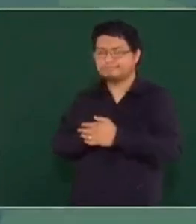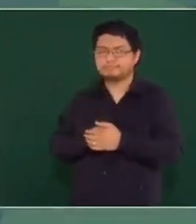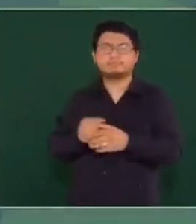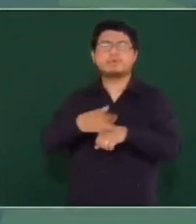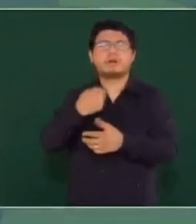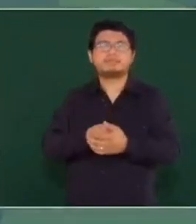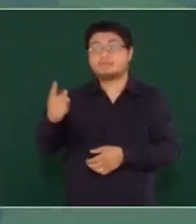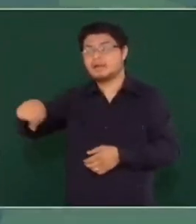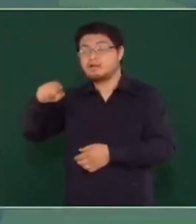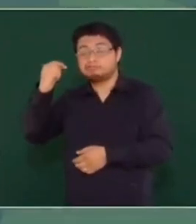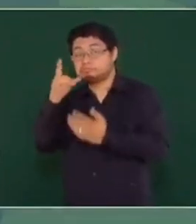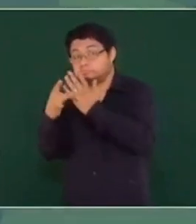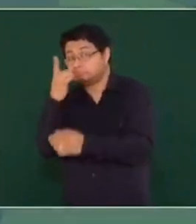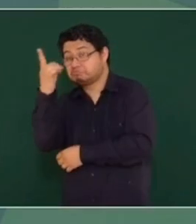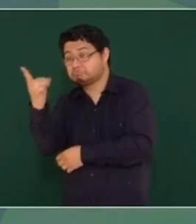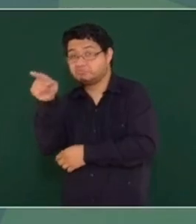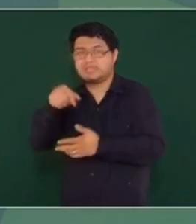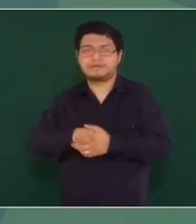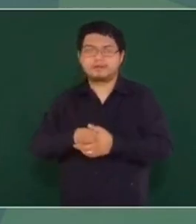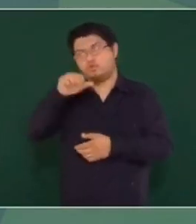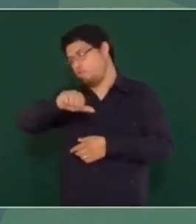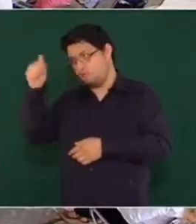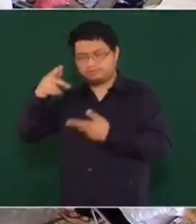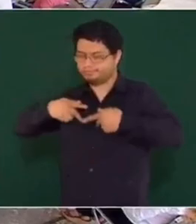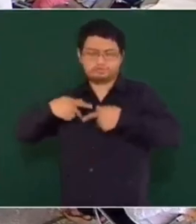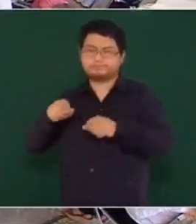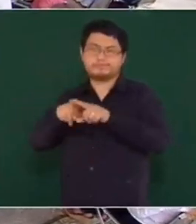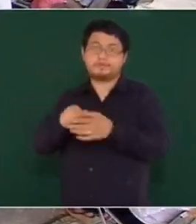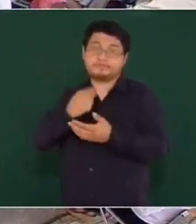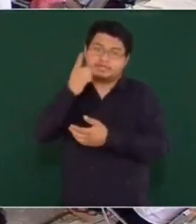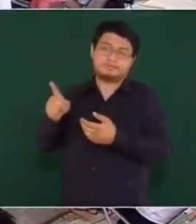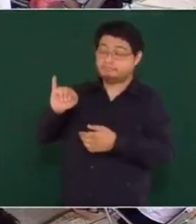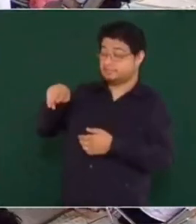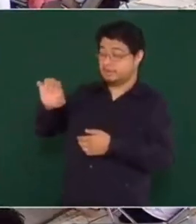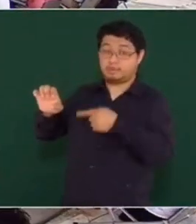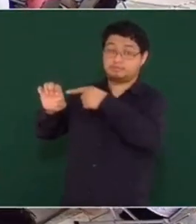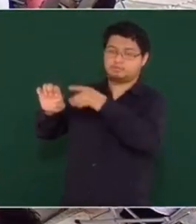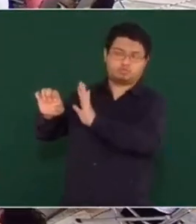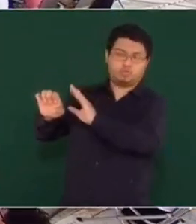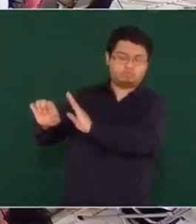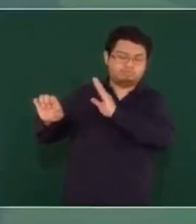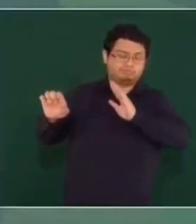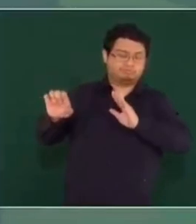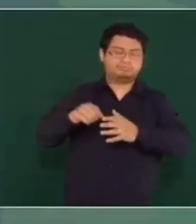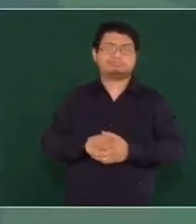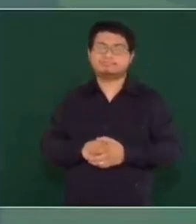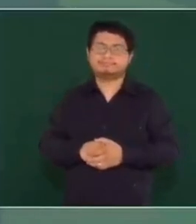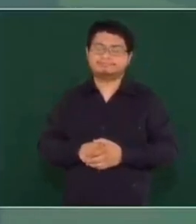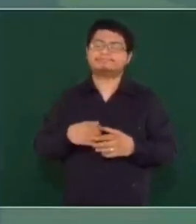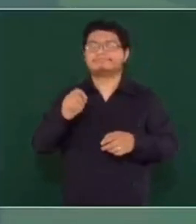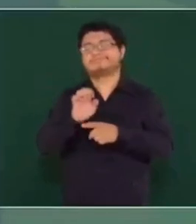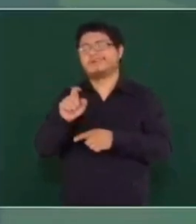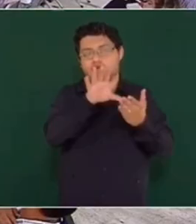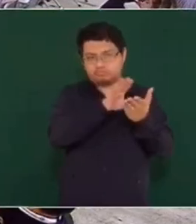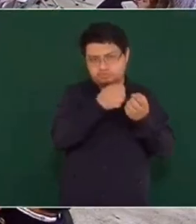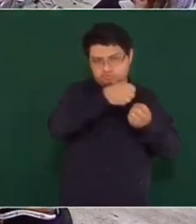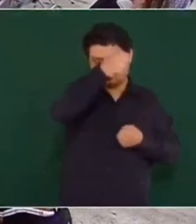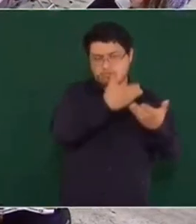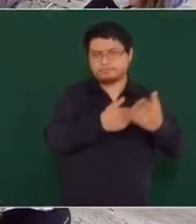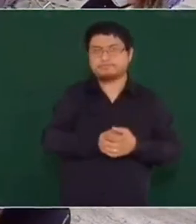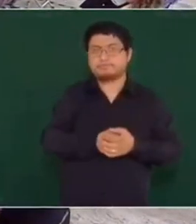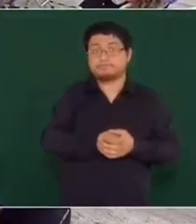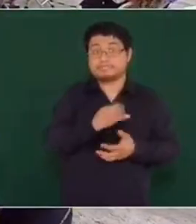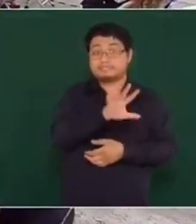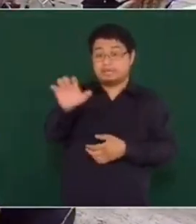porque como ellos sostienen y muchos más, el INE no se toca. Entonces van a detener la reforma de